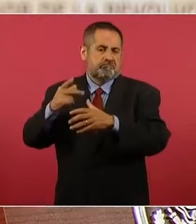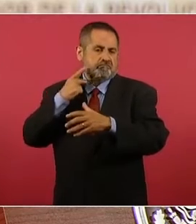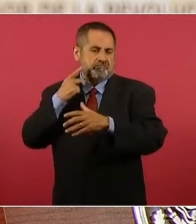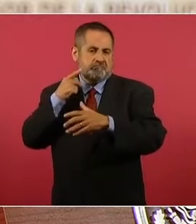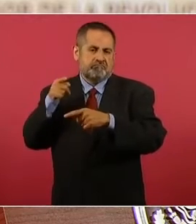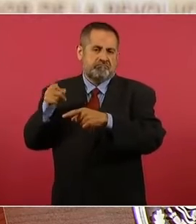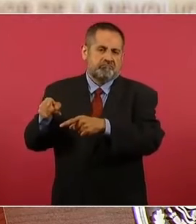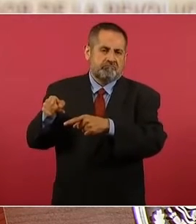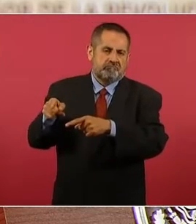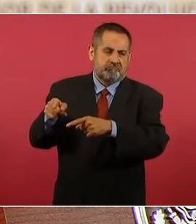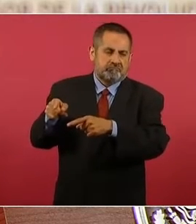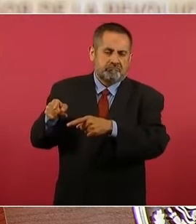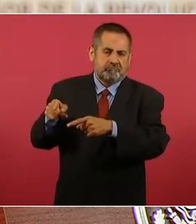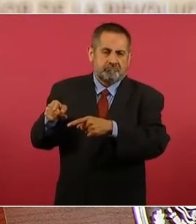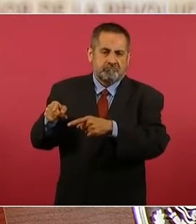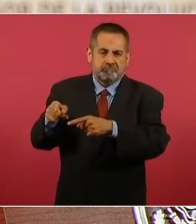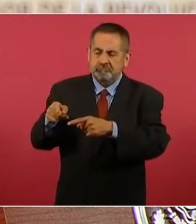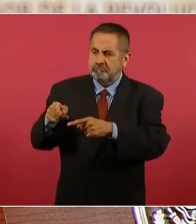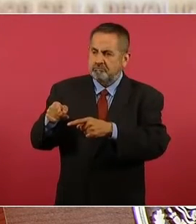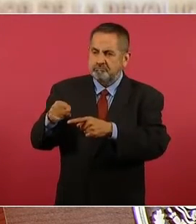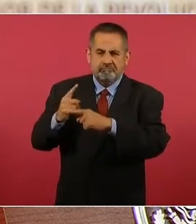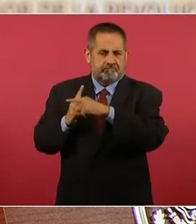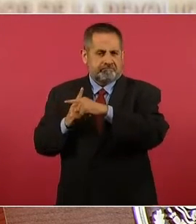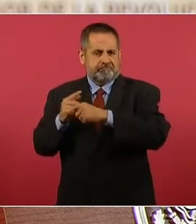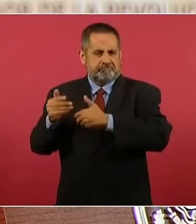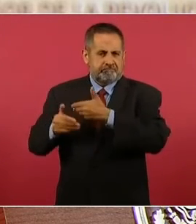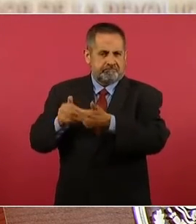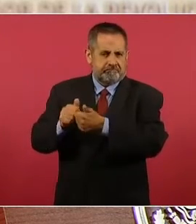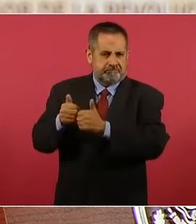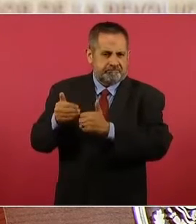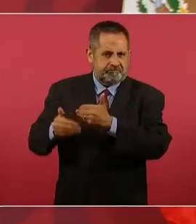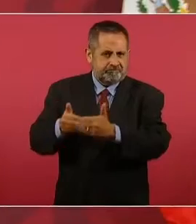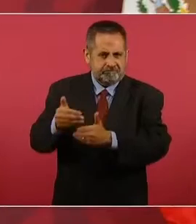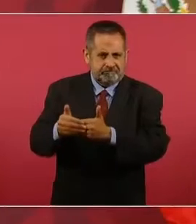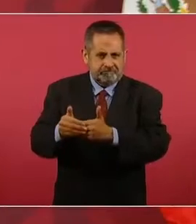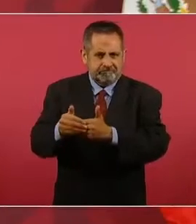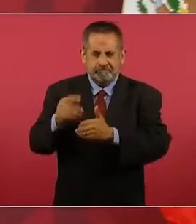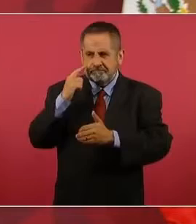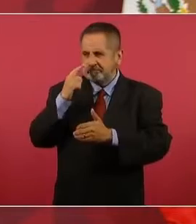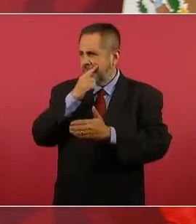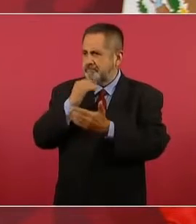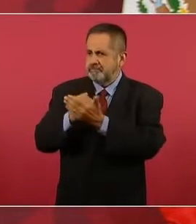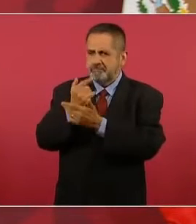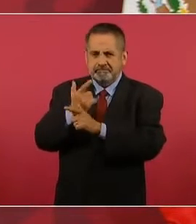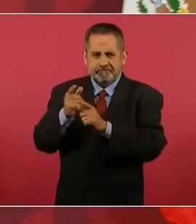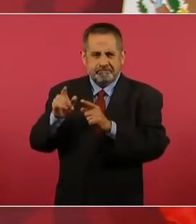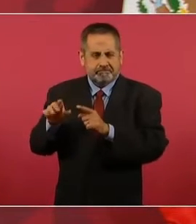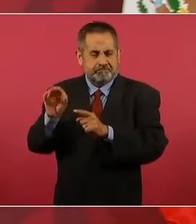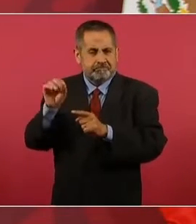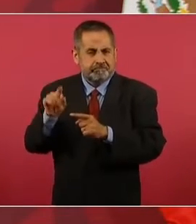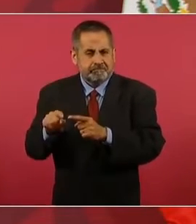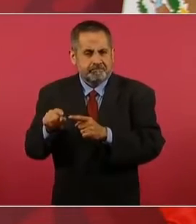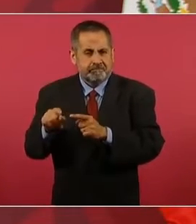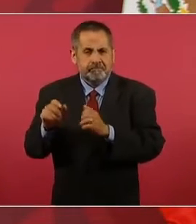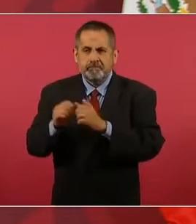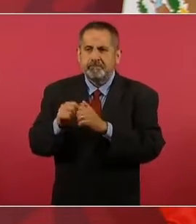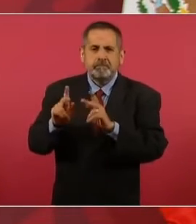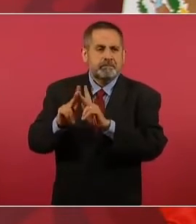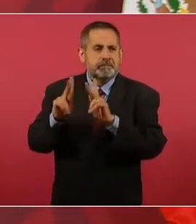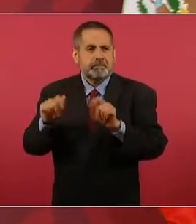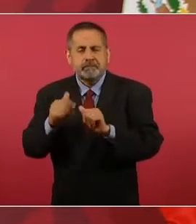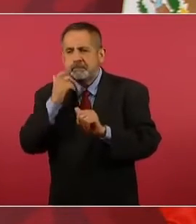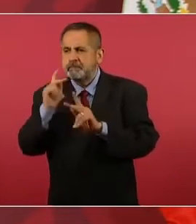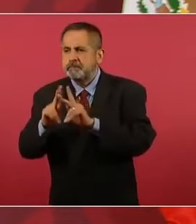progresista, democrático y pacifista.